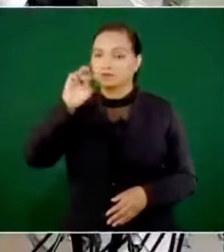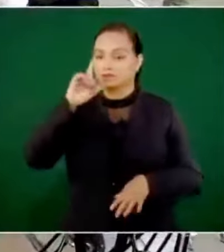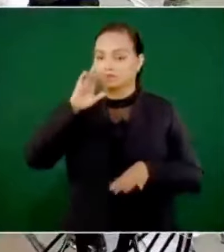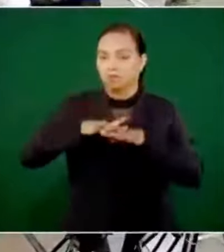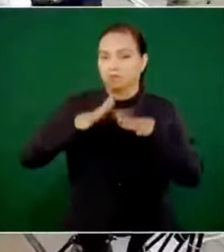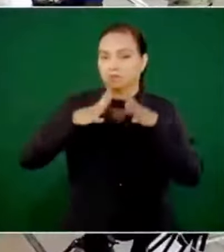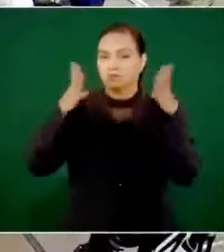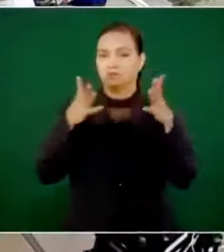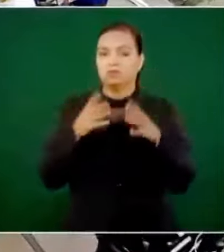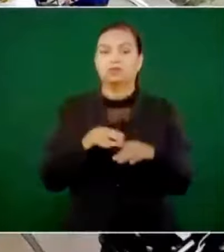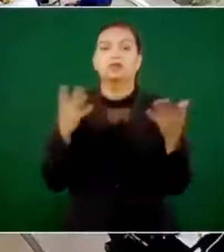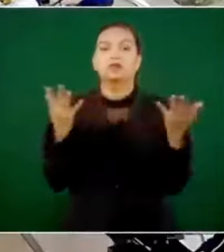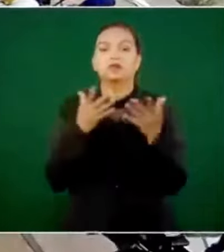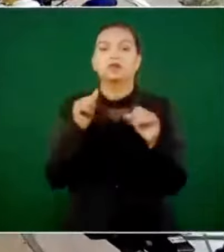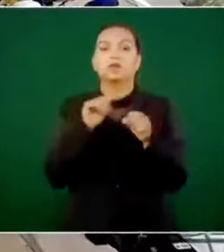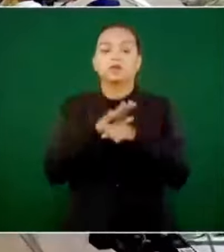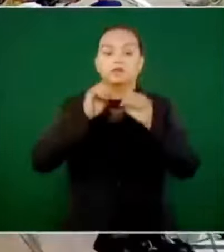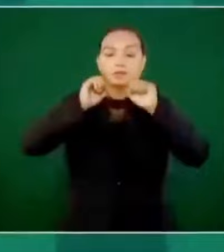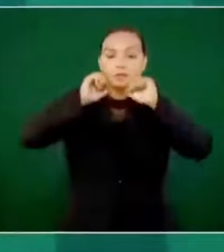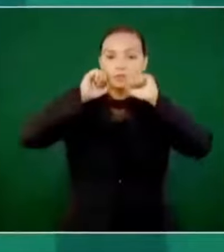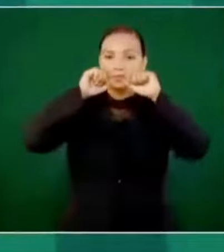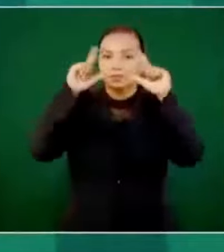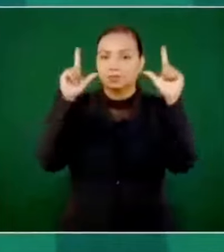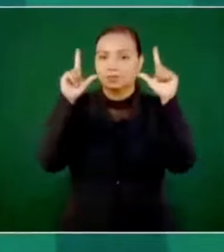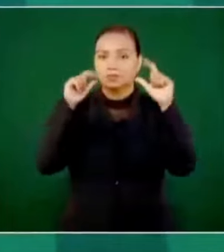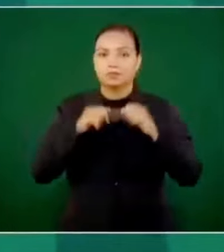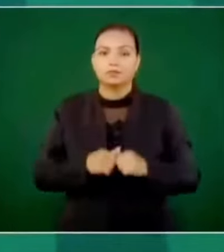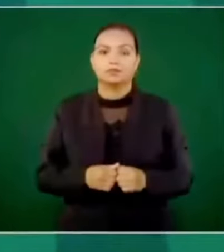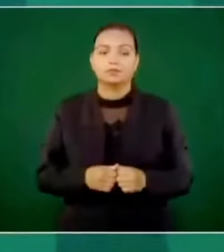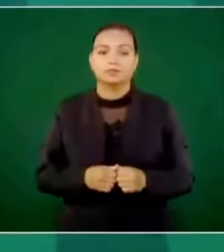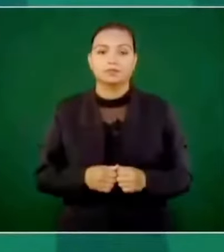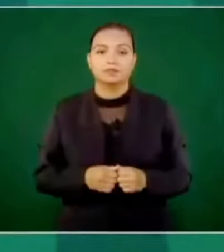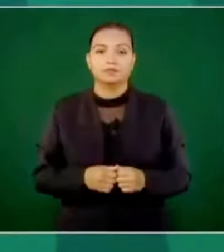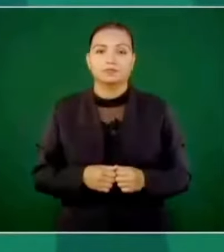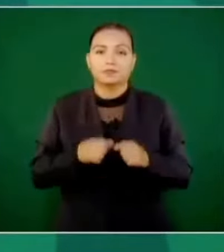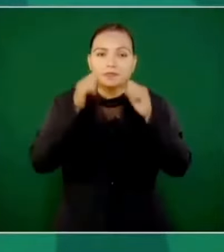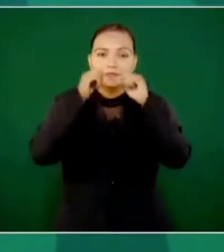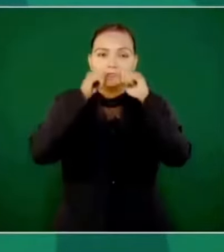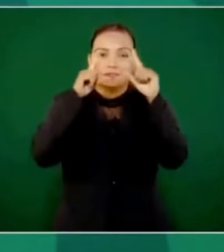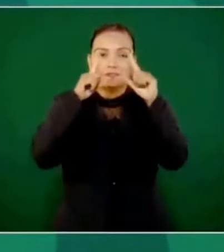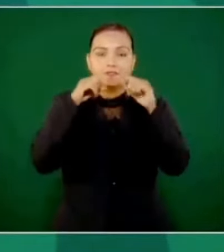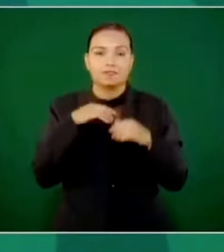Consistió en despertar la ambición,